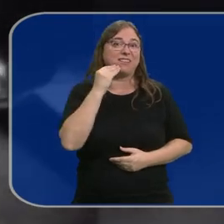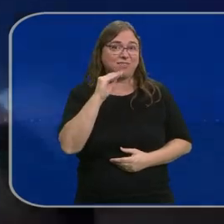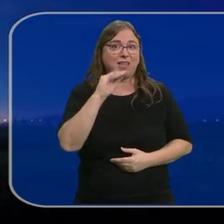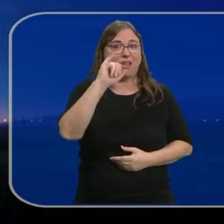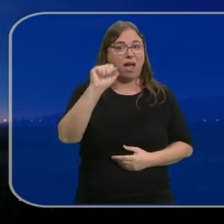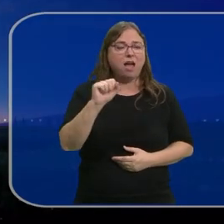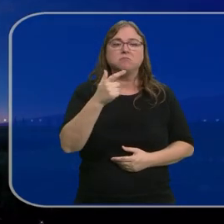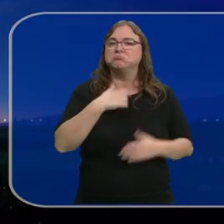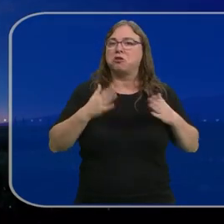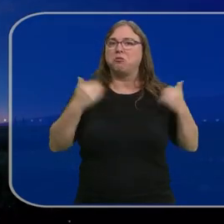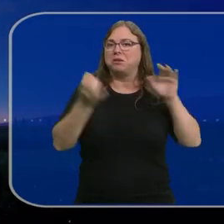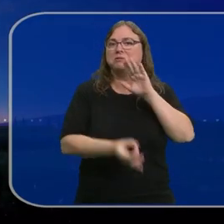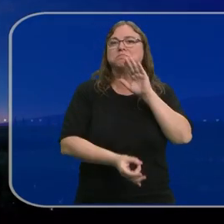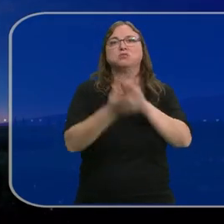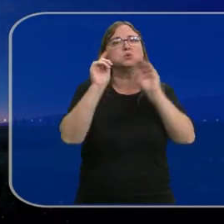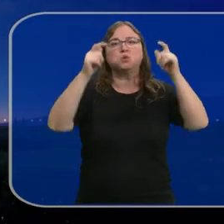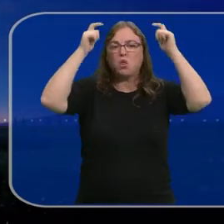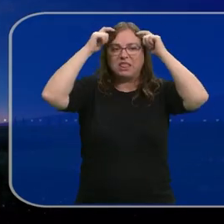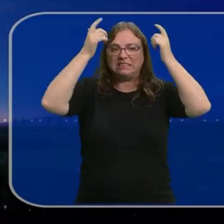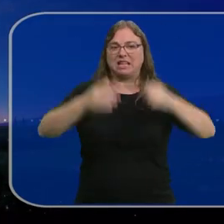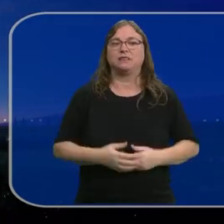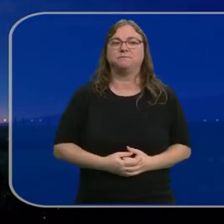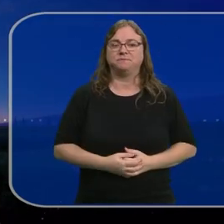cualquiera puede crear su universo Disney.